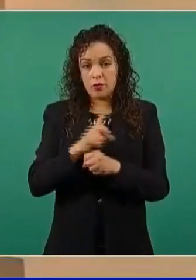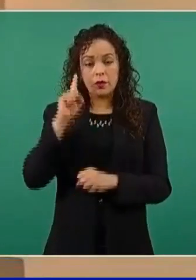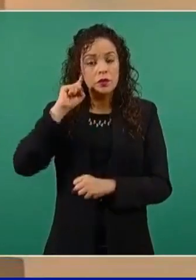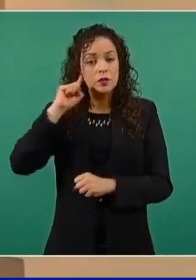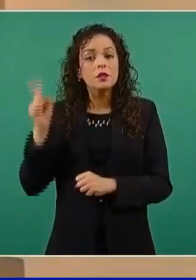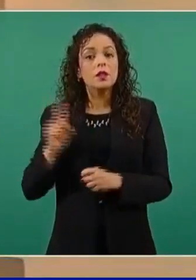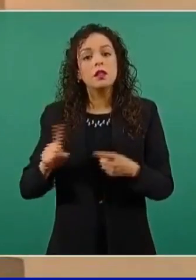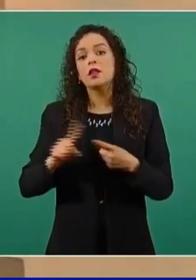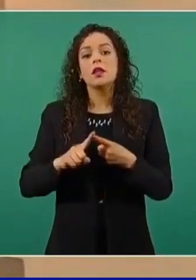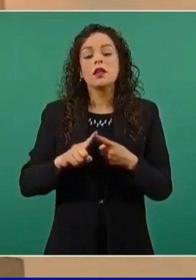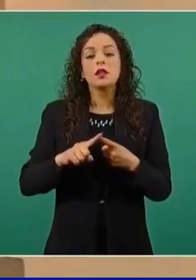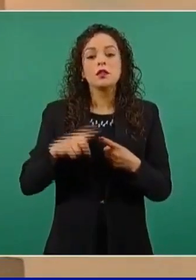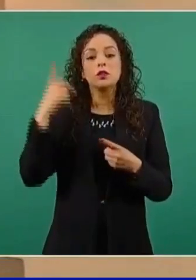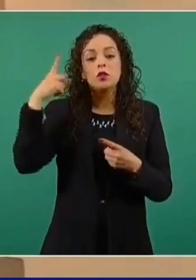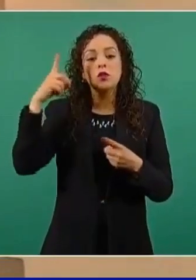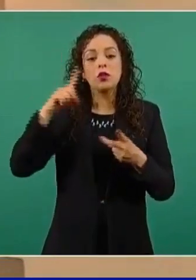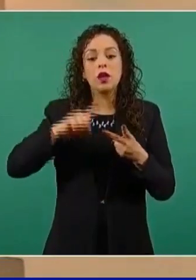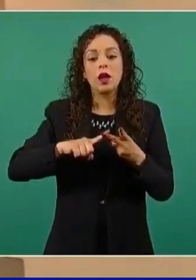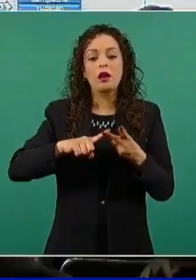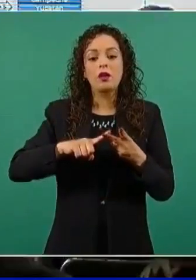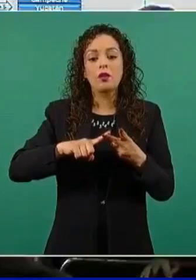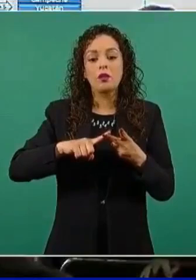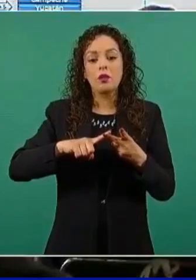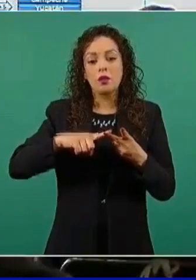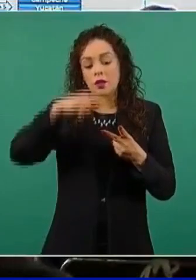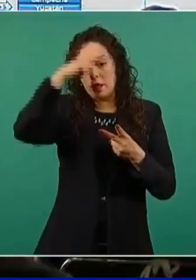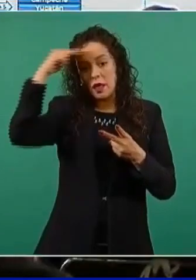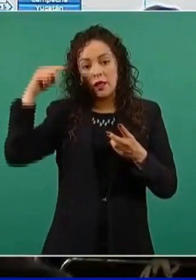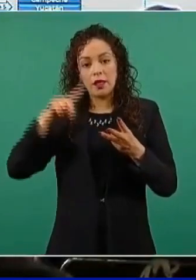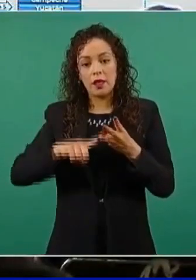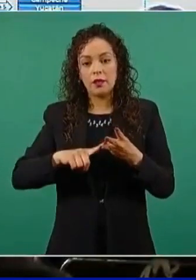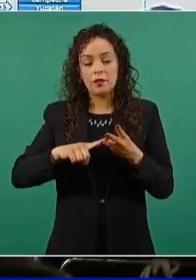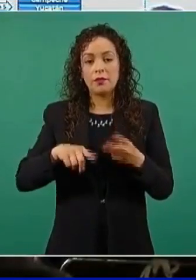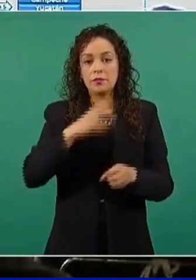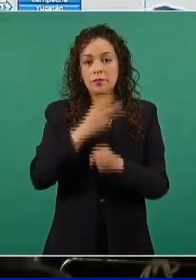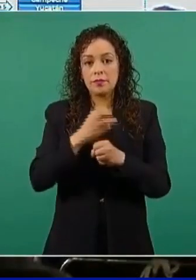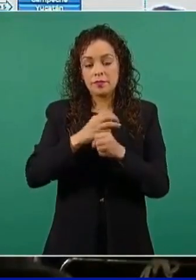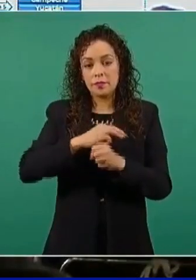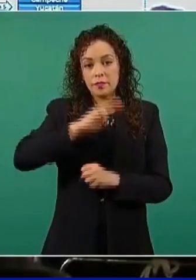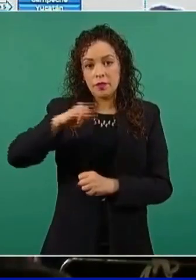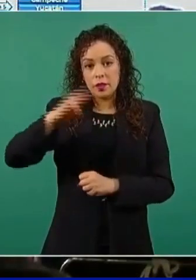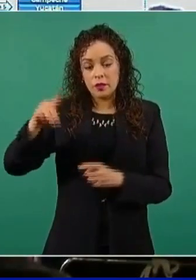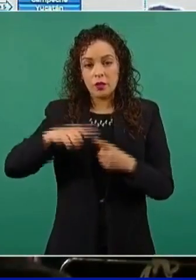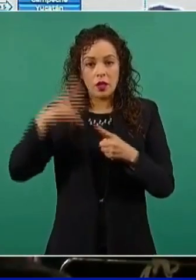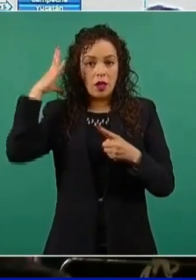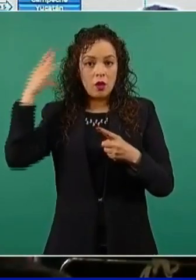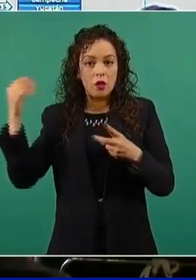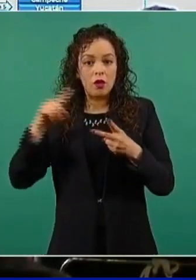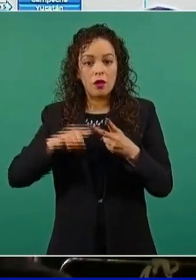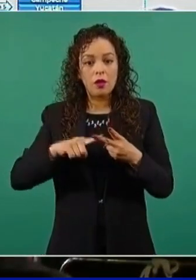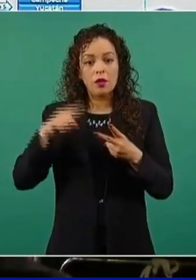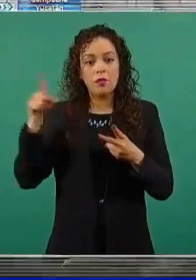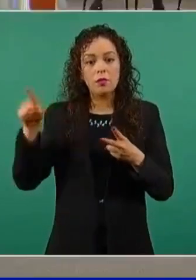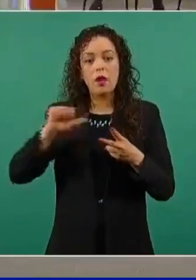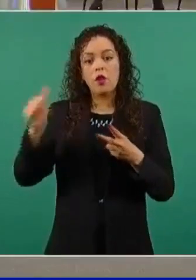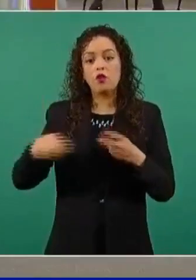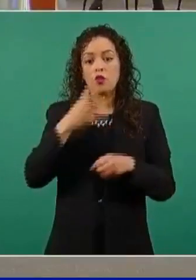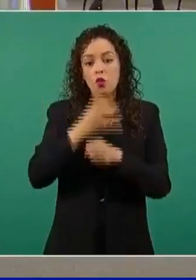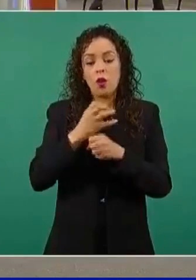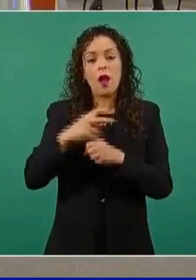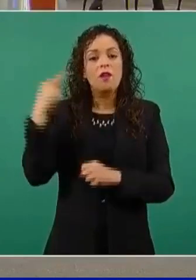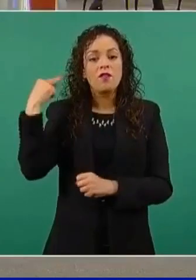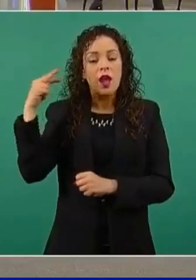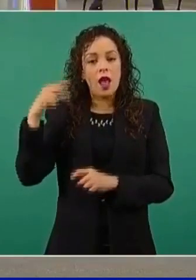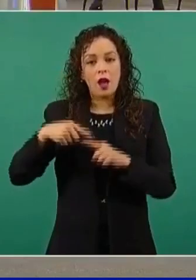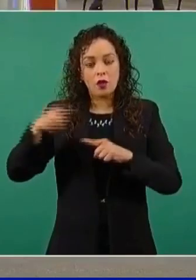Durango y Nayarit. La 3, Michoacán, Colima. Y la ruta 4 a Veracruz. Por vía aérea,